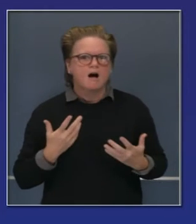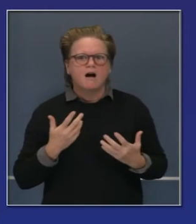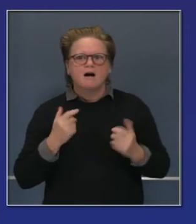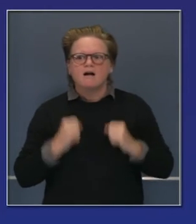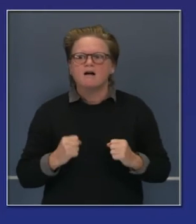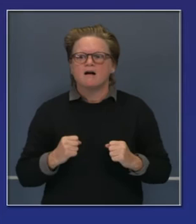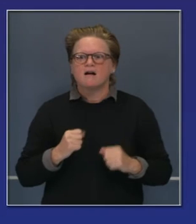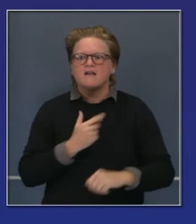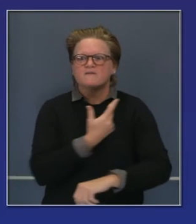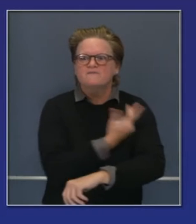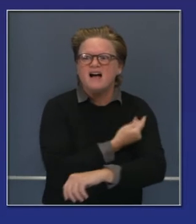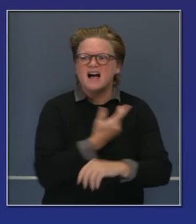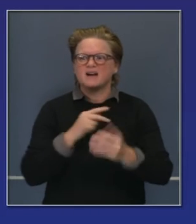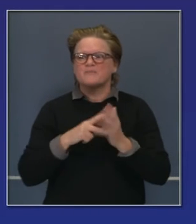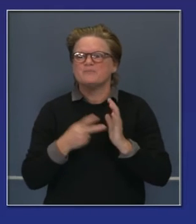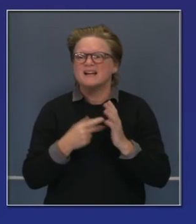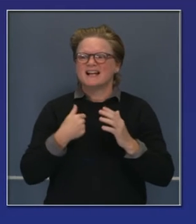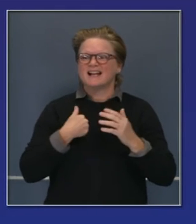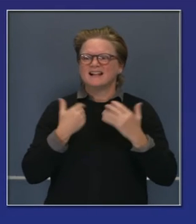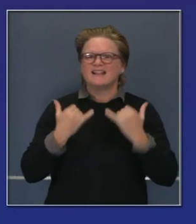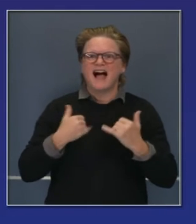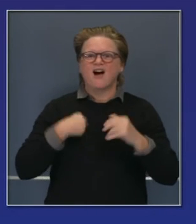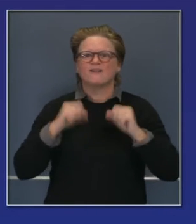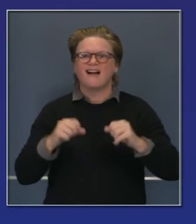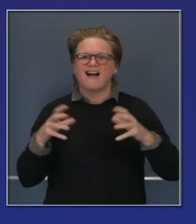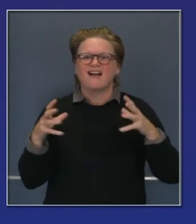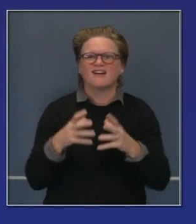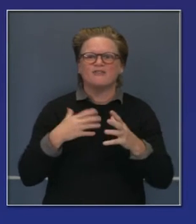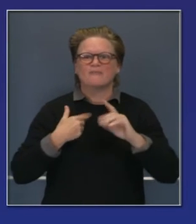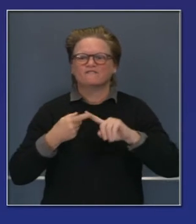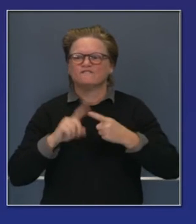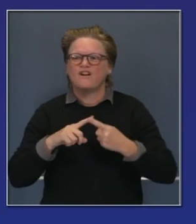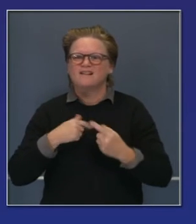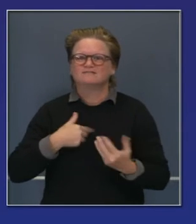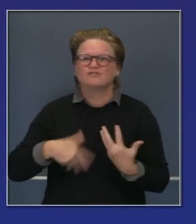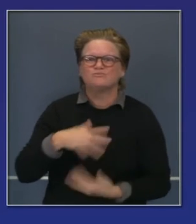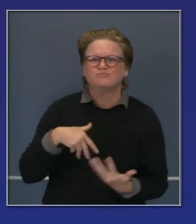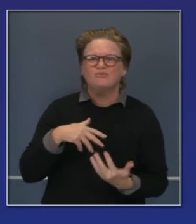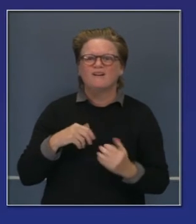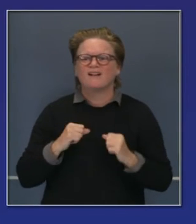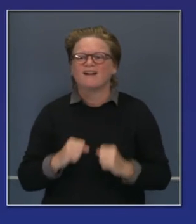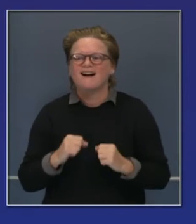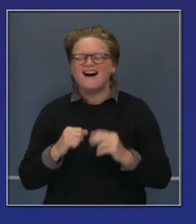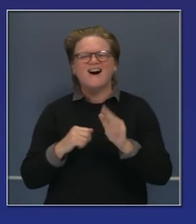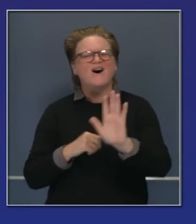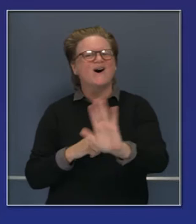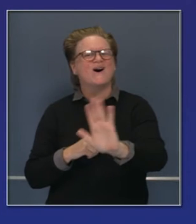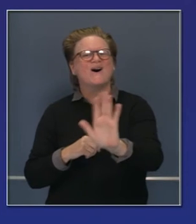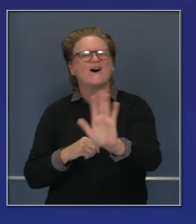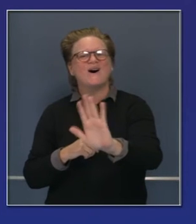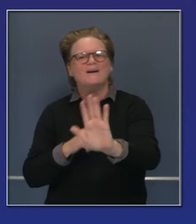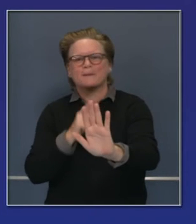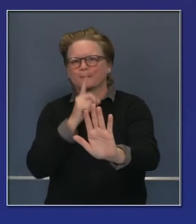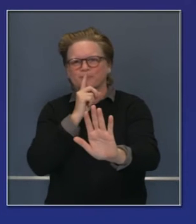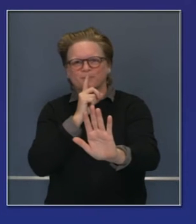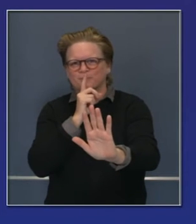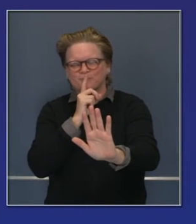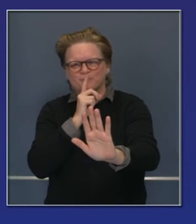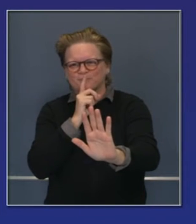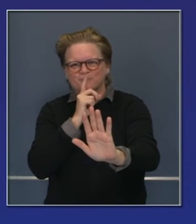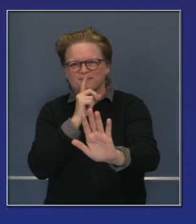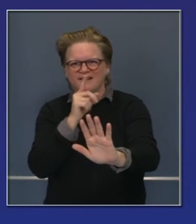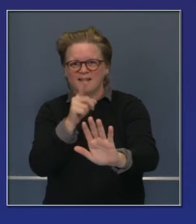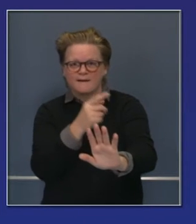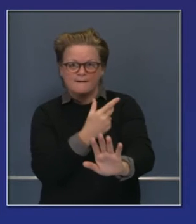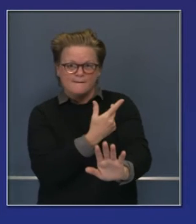de invitarlo a una cena el viernes en la noche. Y tuve que decirle de inmediato, tal vez te dejaste engañar un poco por el encabezado por la